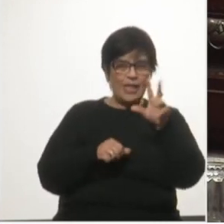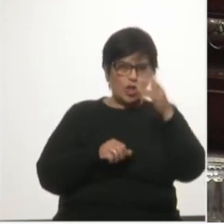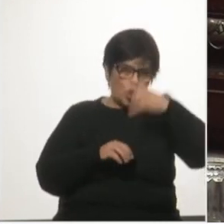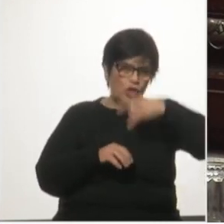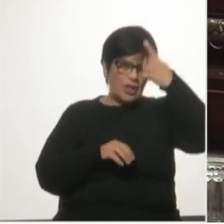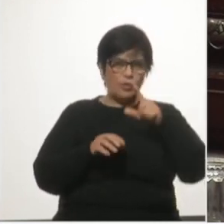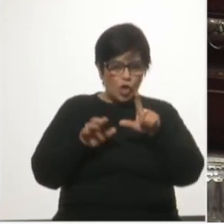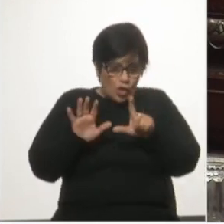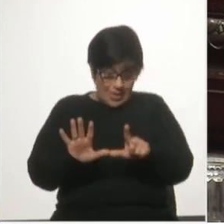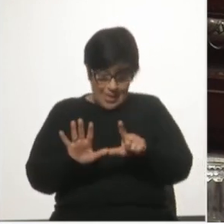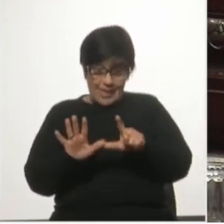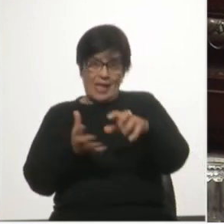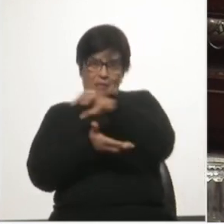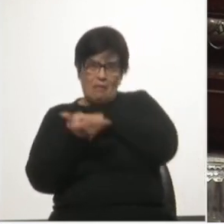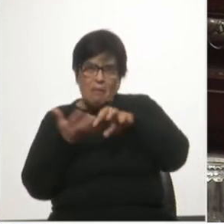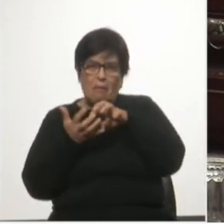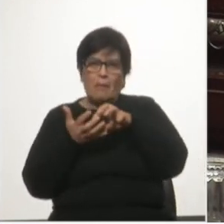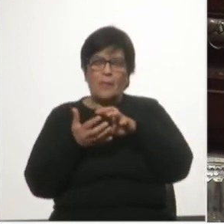que hoy se cobra.